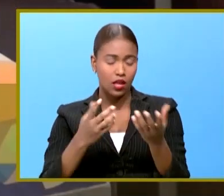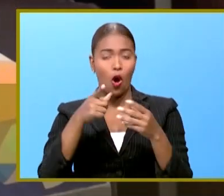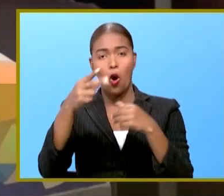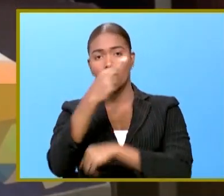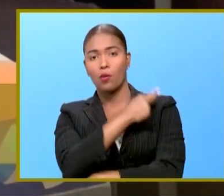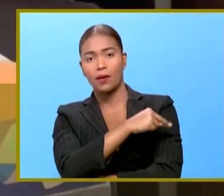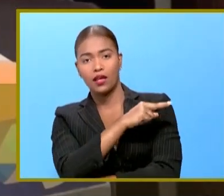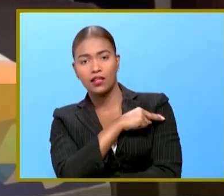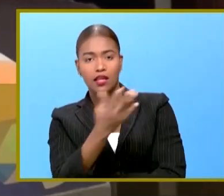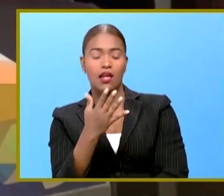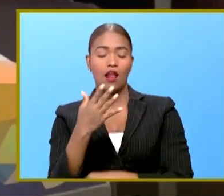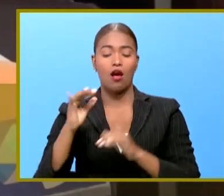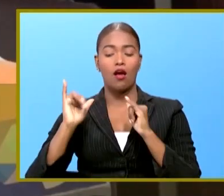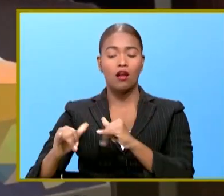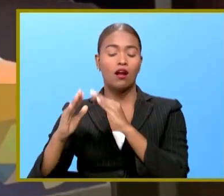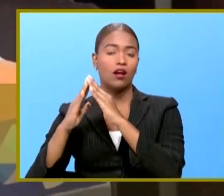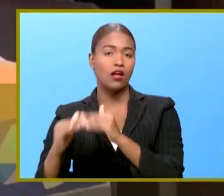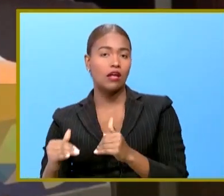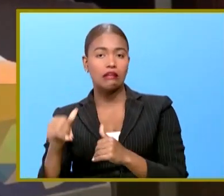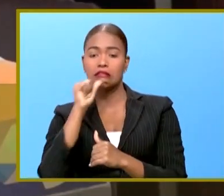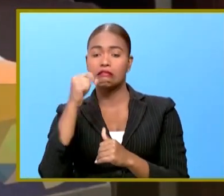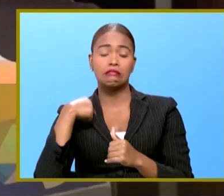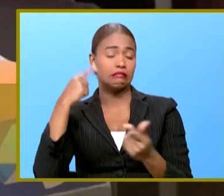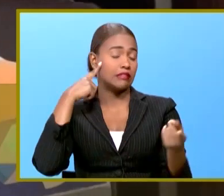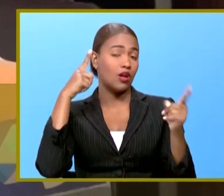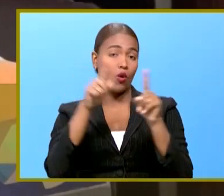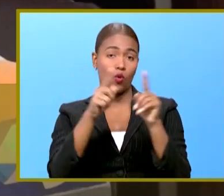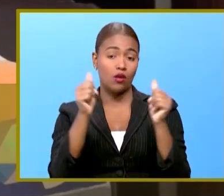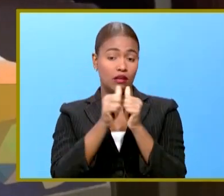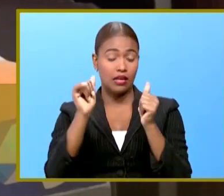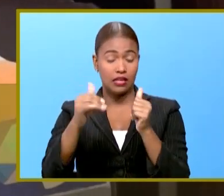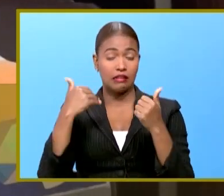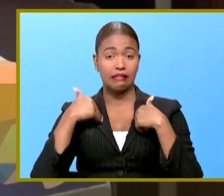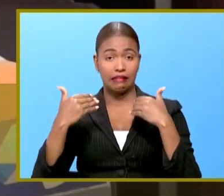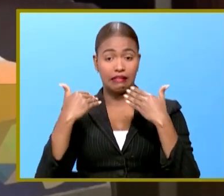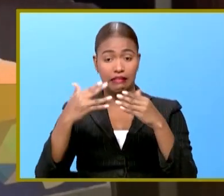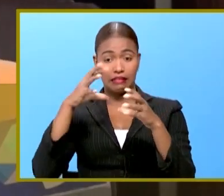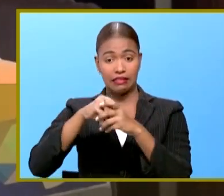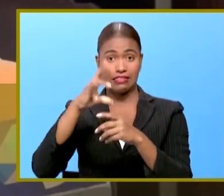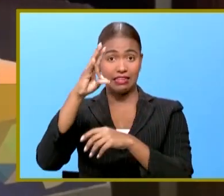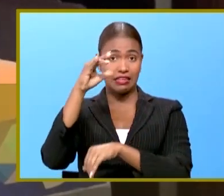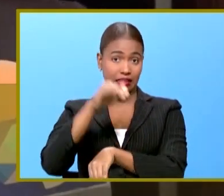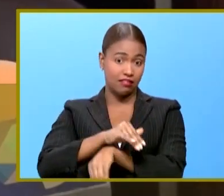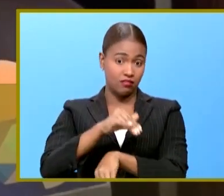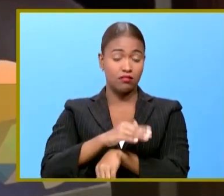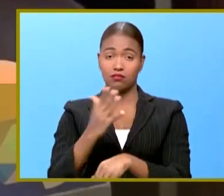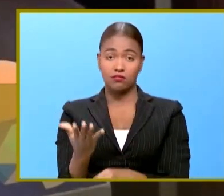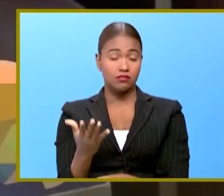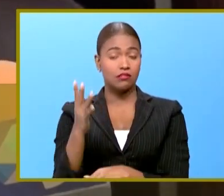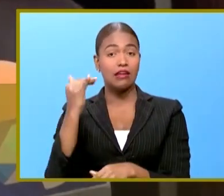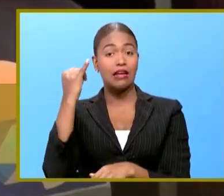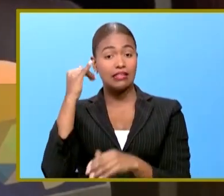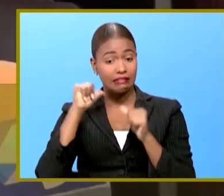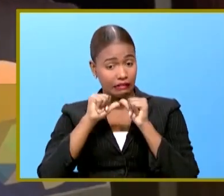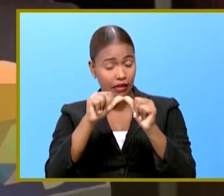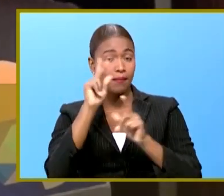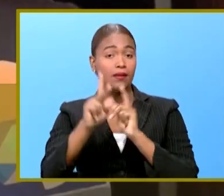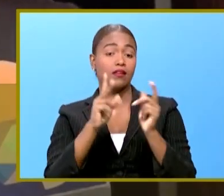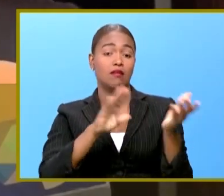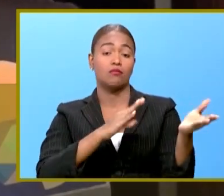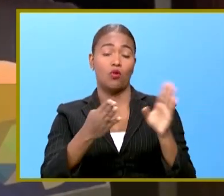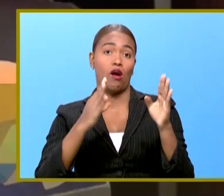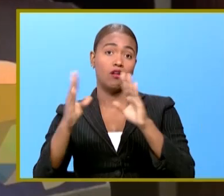sobre la cuarentena no estamos de acuerdo con que la cuarentena se tome después de las 7 de la noche fíjense se siguen muriendo muchos